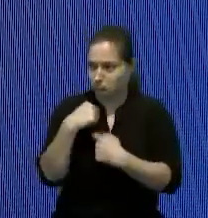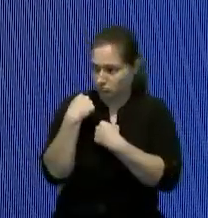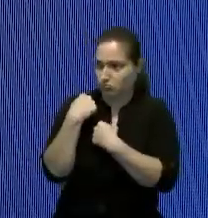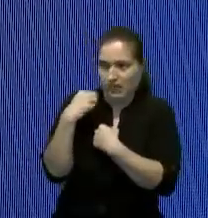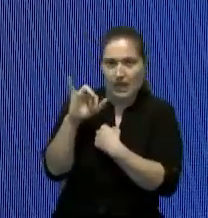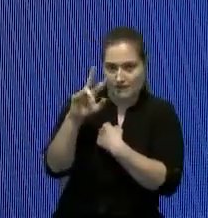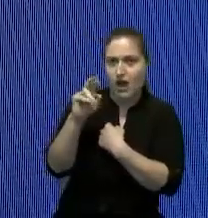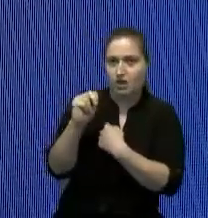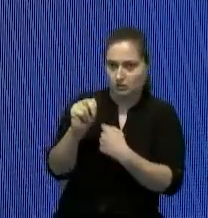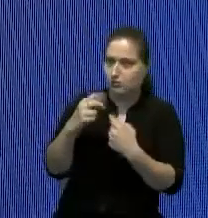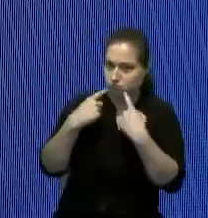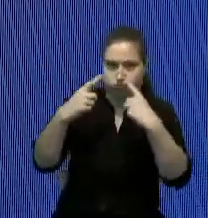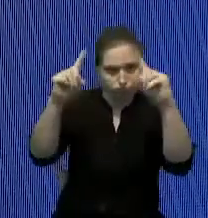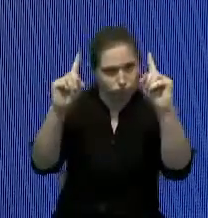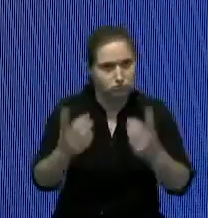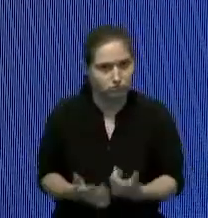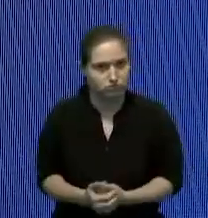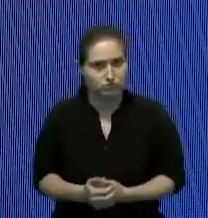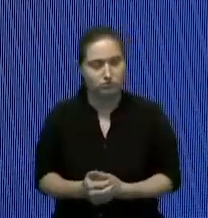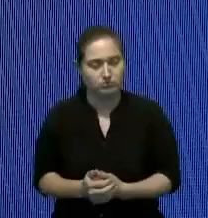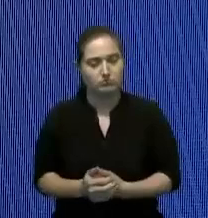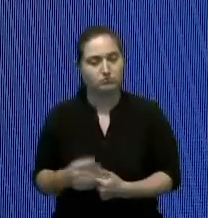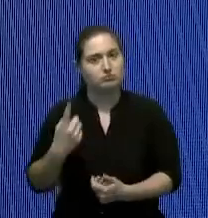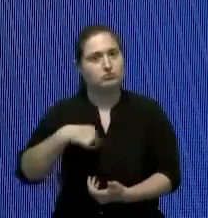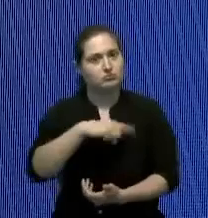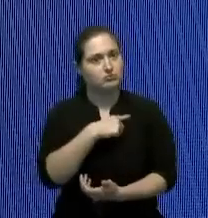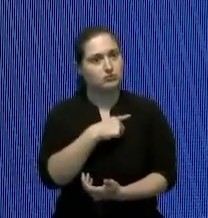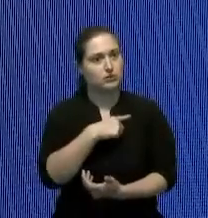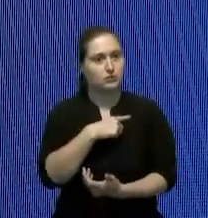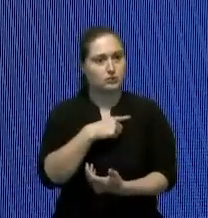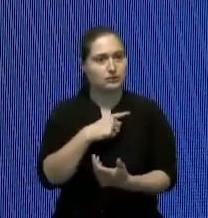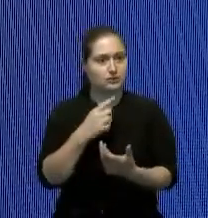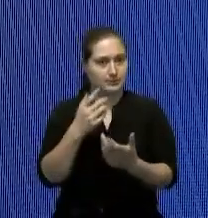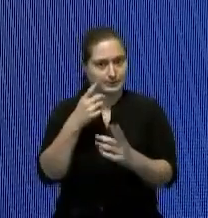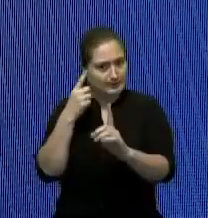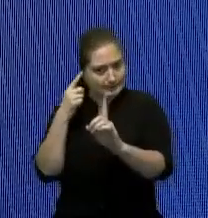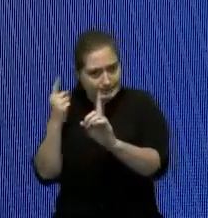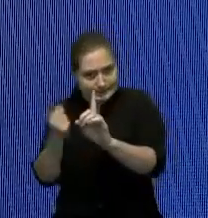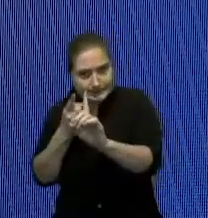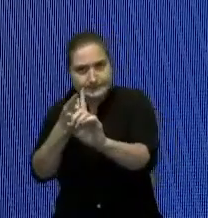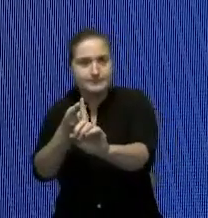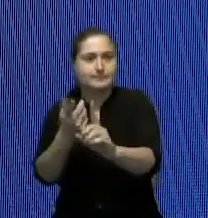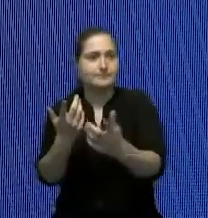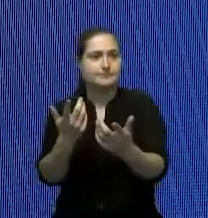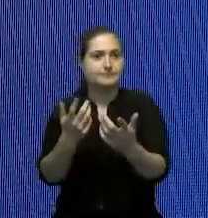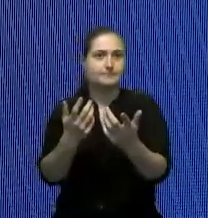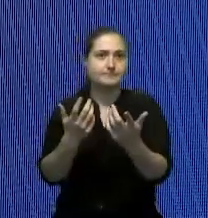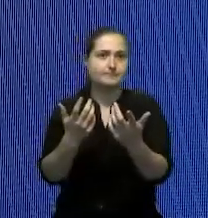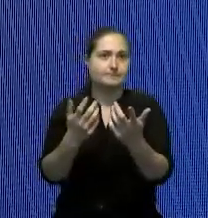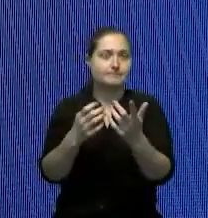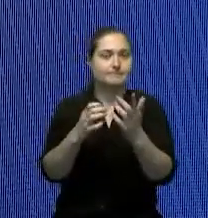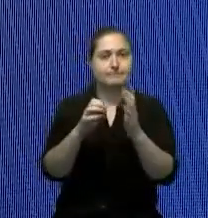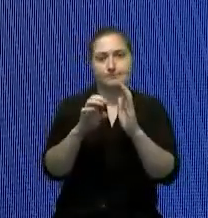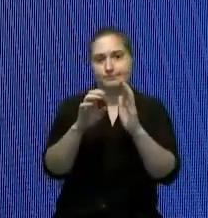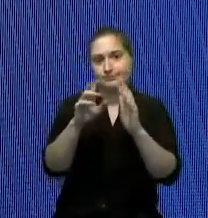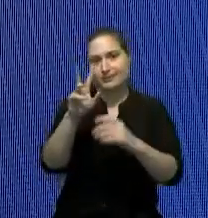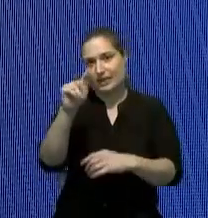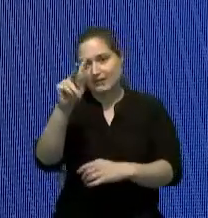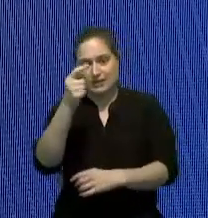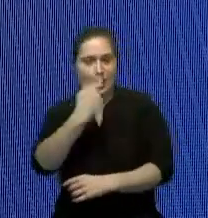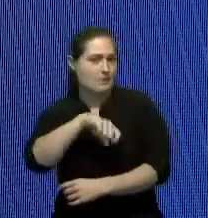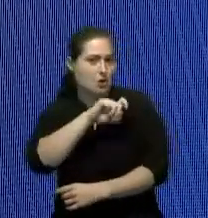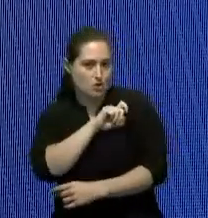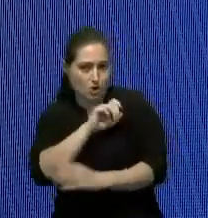caminando hacia una televisión similar a ejemplos de televisiones estatales como es Televisión Española